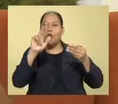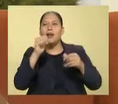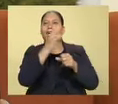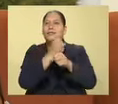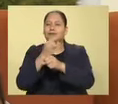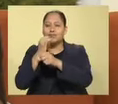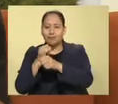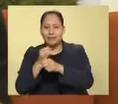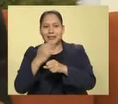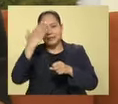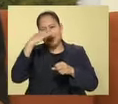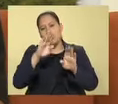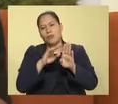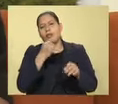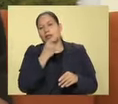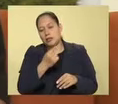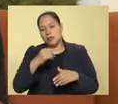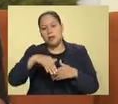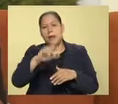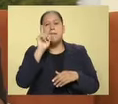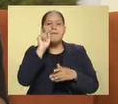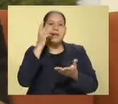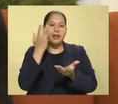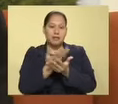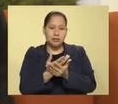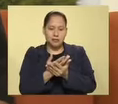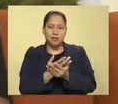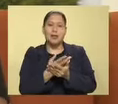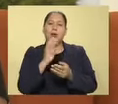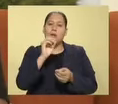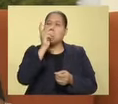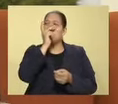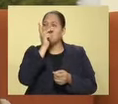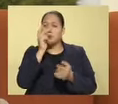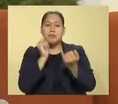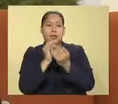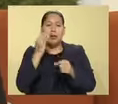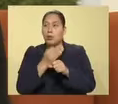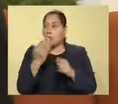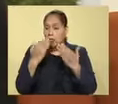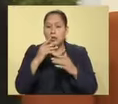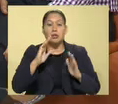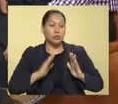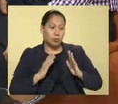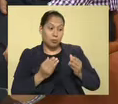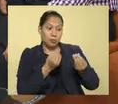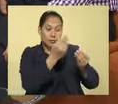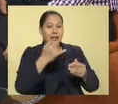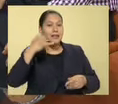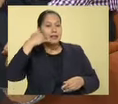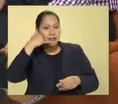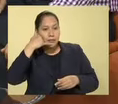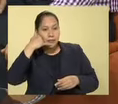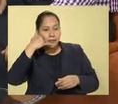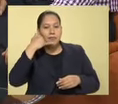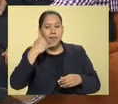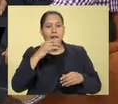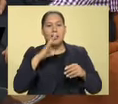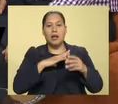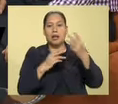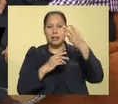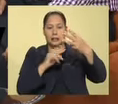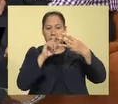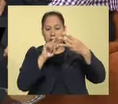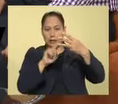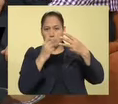exploradora, porque sabemos que los niños van a estar mañana descansando. Los papás ahorita que no están pueden hacer la sorpresa. Llamar por teléfono me parece porque tenemos